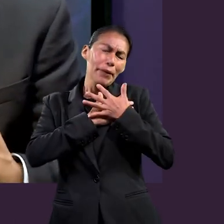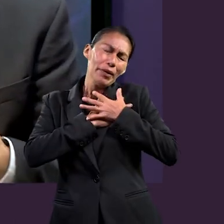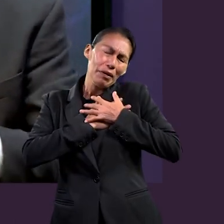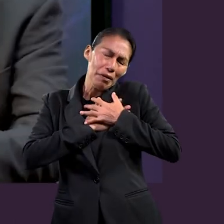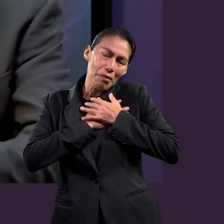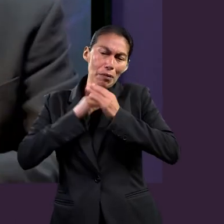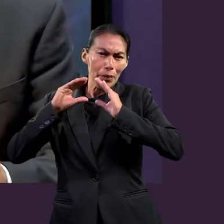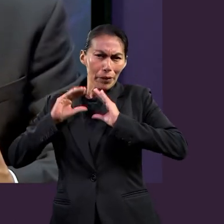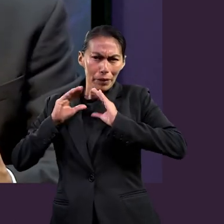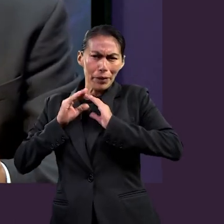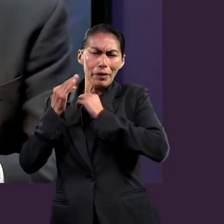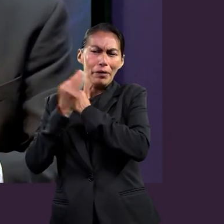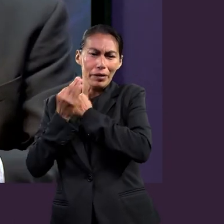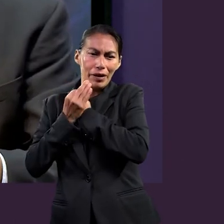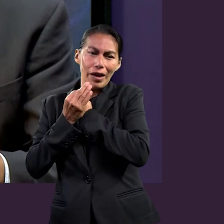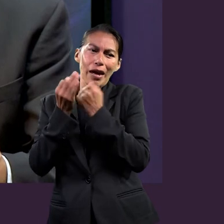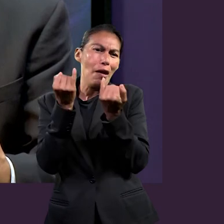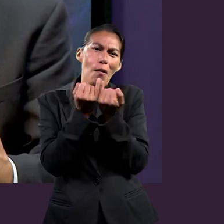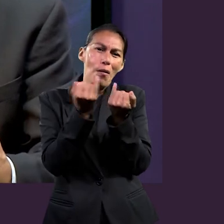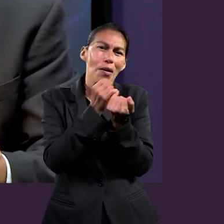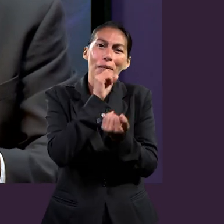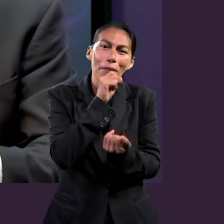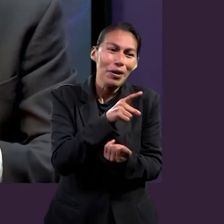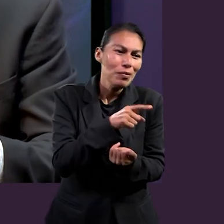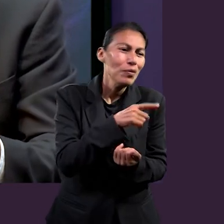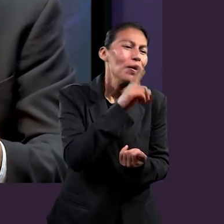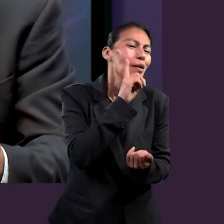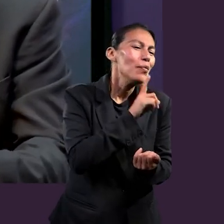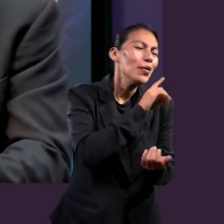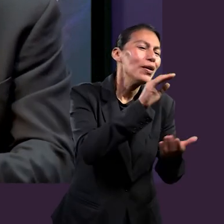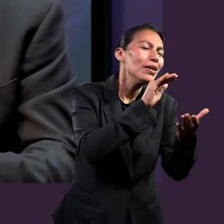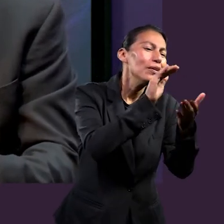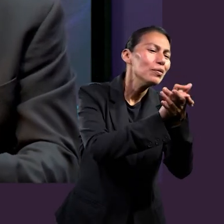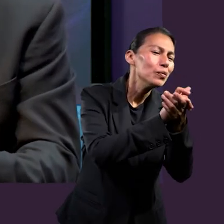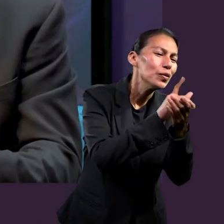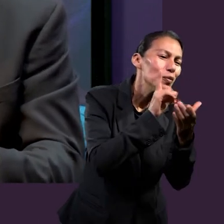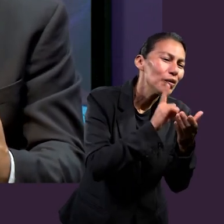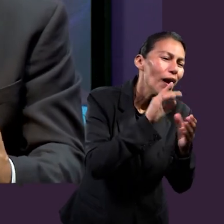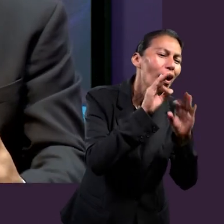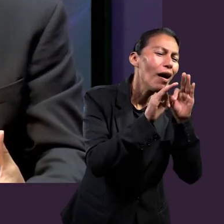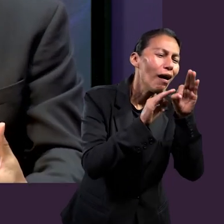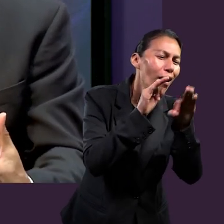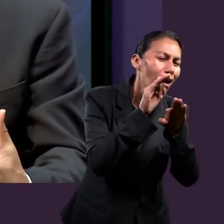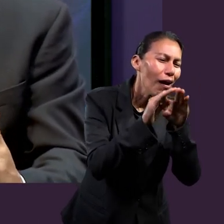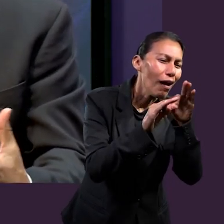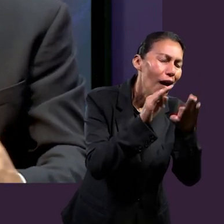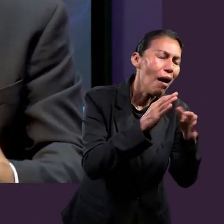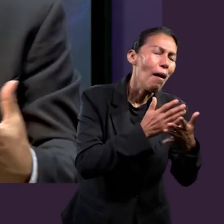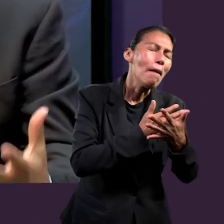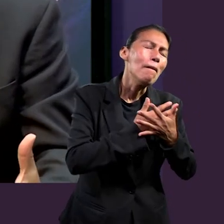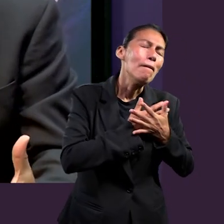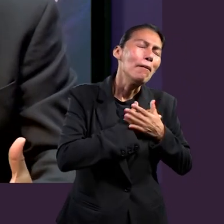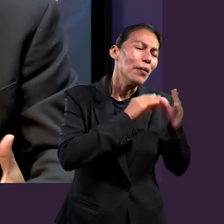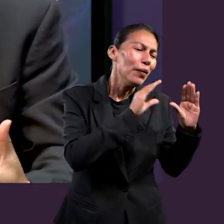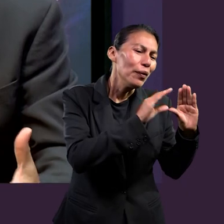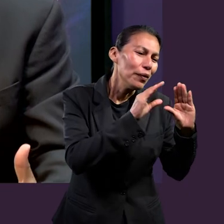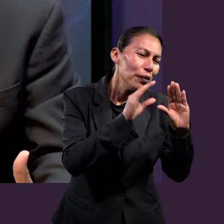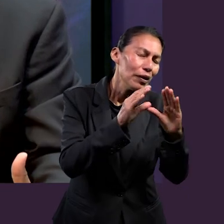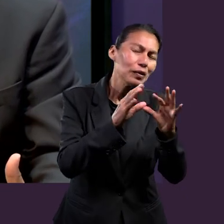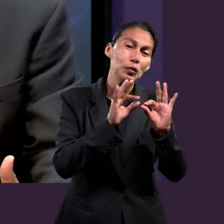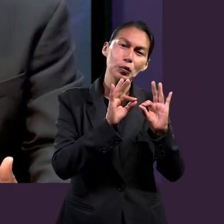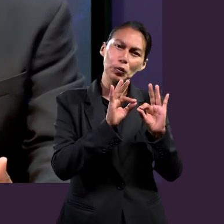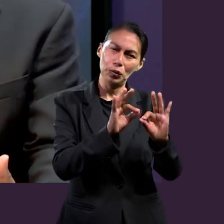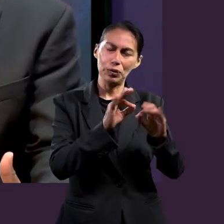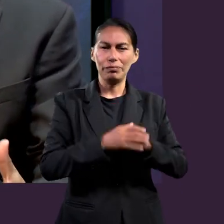recíproco, es la idea de mantener esta sanidad de la